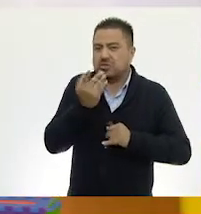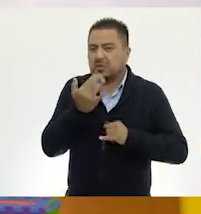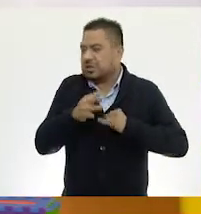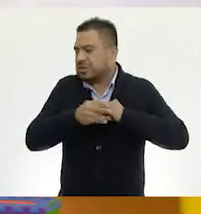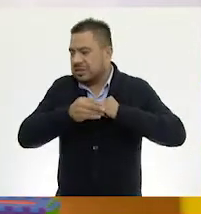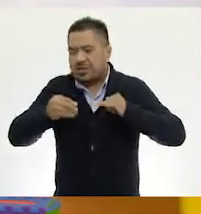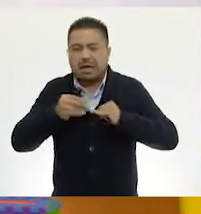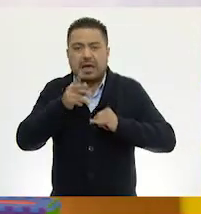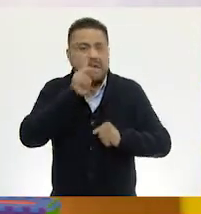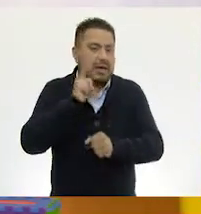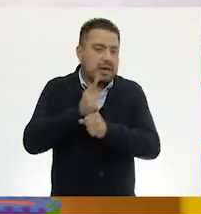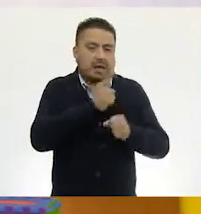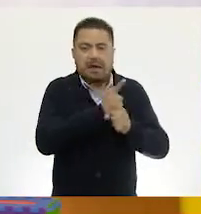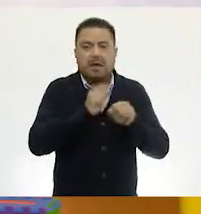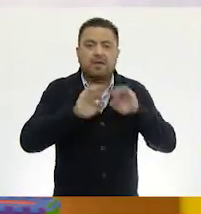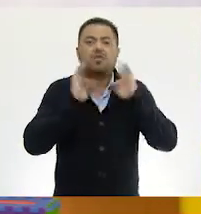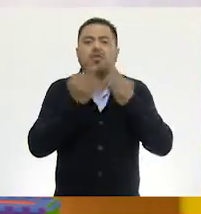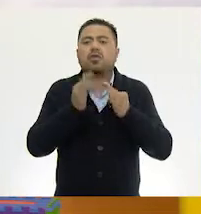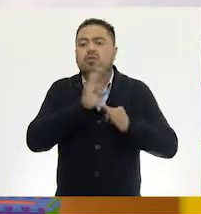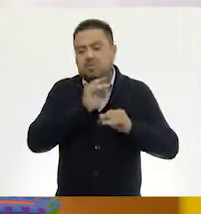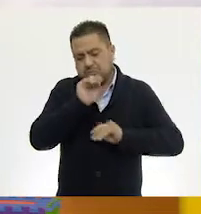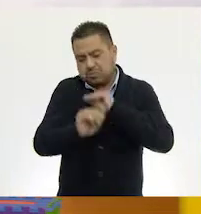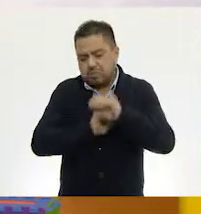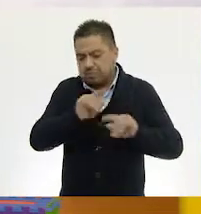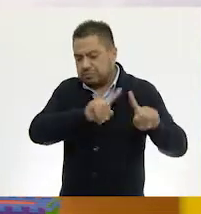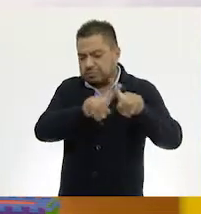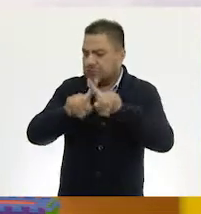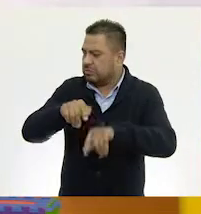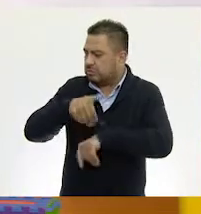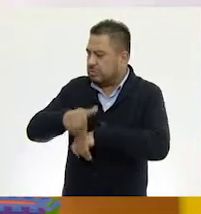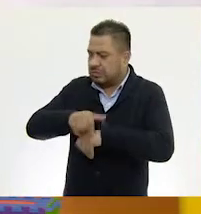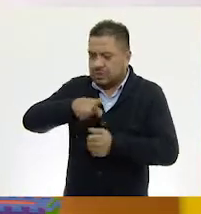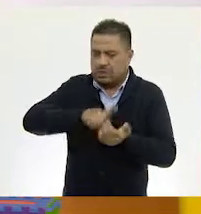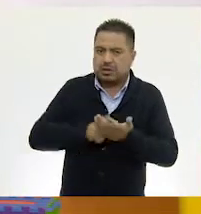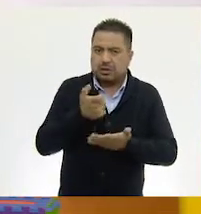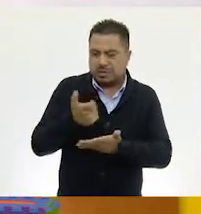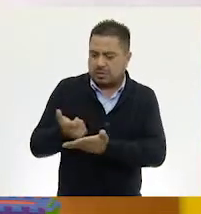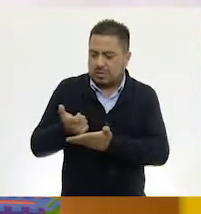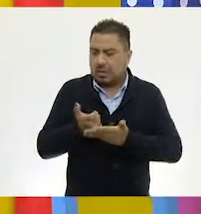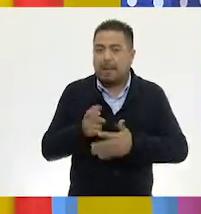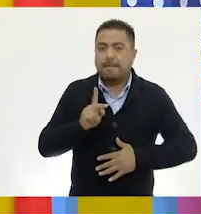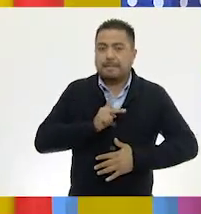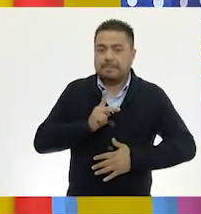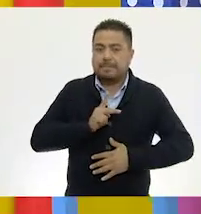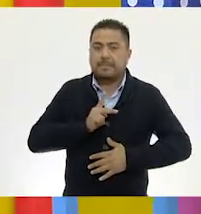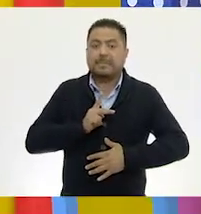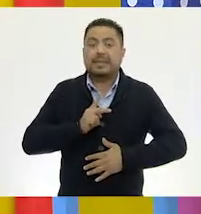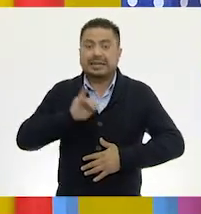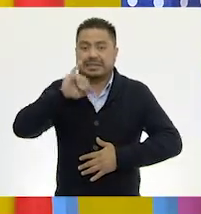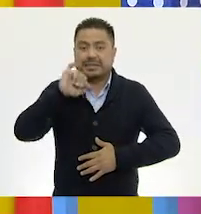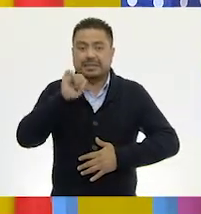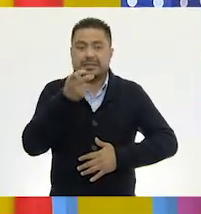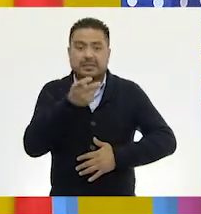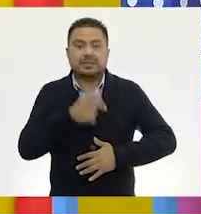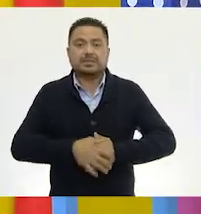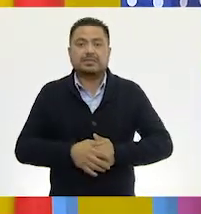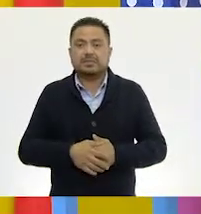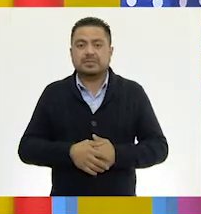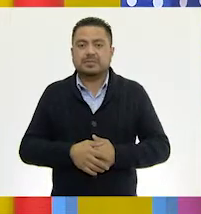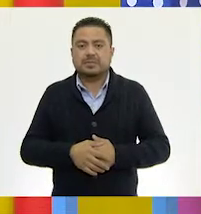Ya viste la forma en la que podemos construir diferentes cantidades con nuestro dinero. Exactamente. Muy bien. Es verdad.